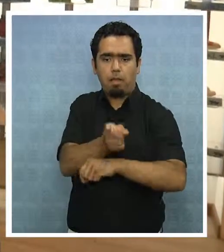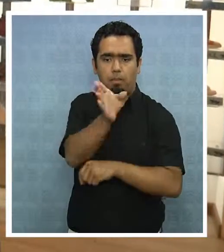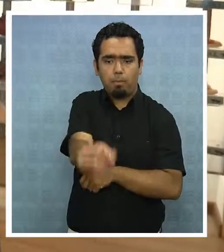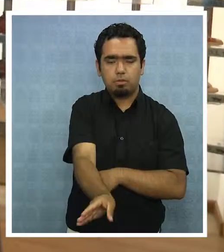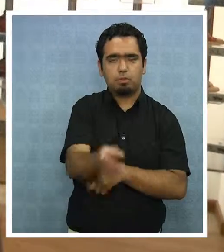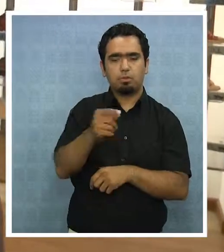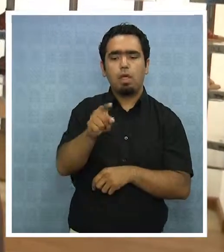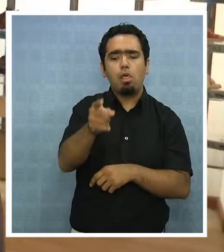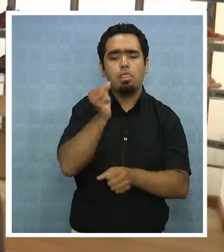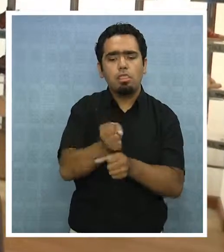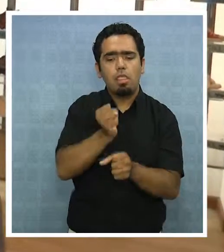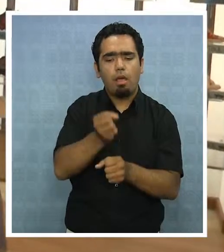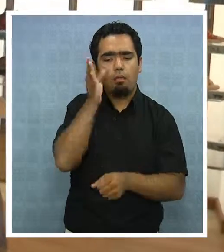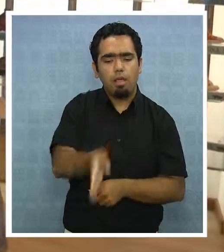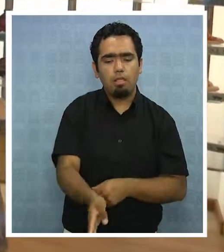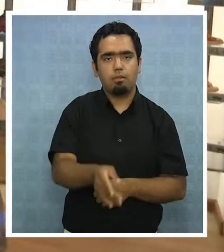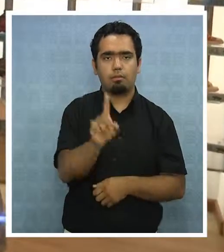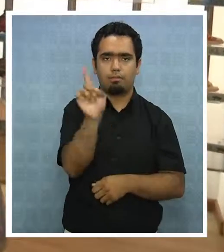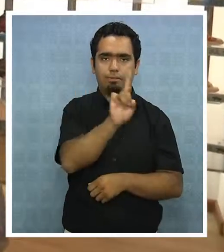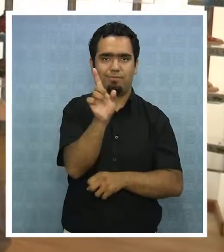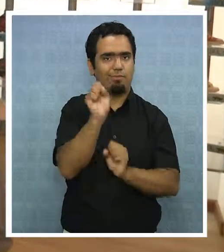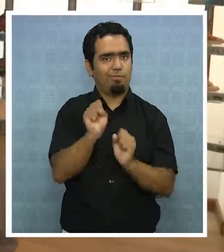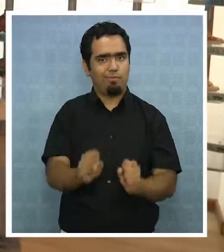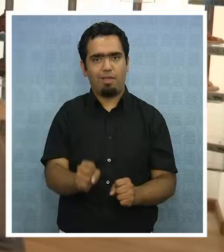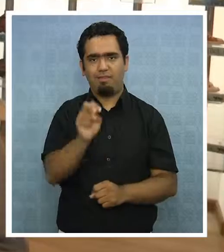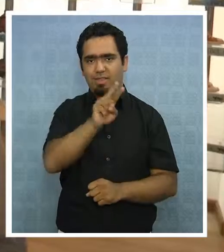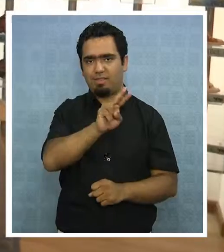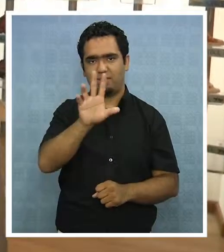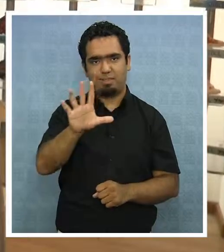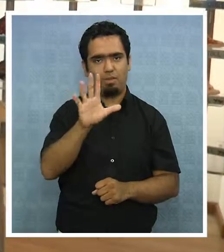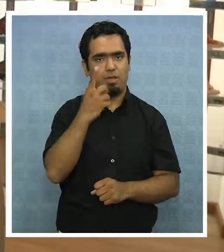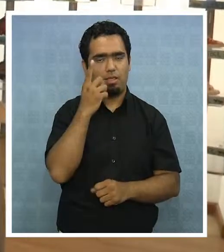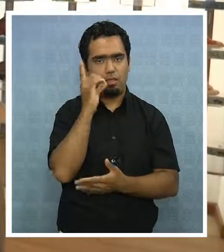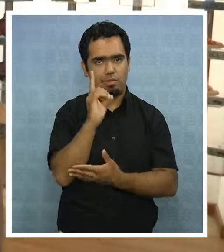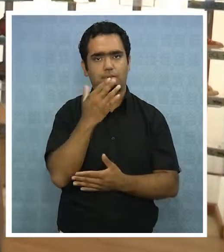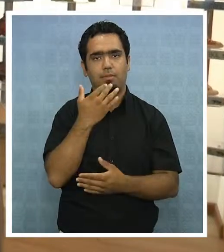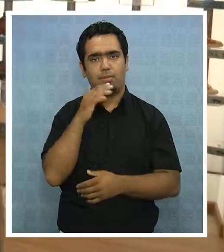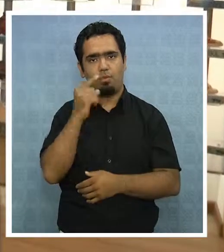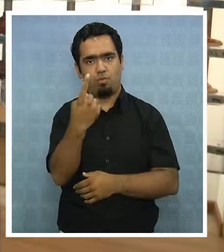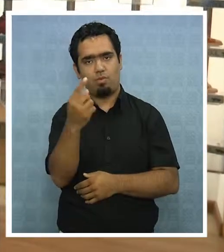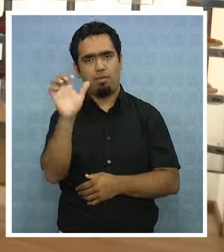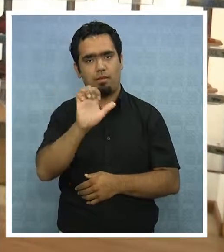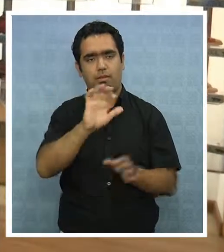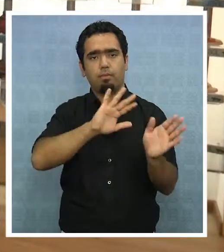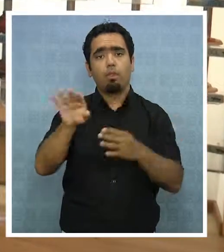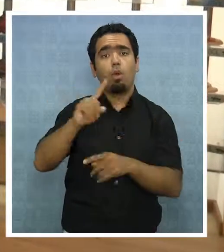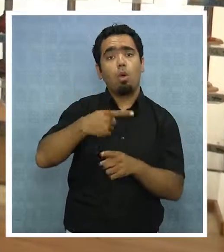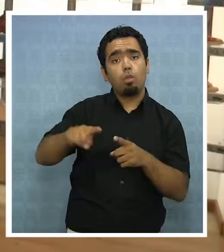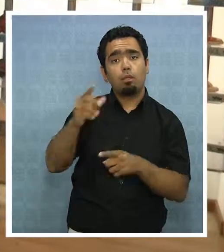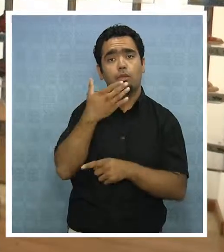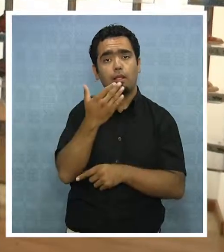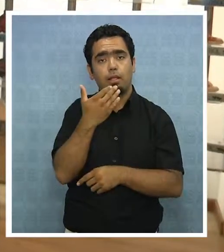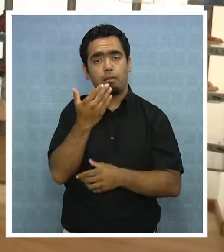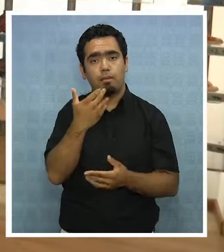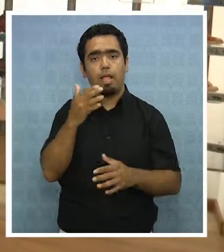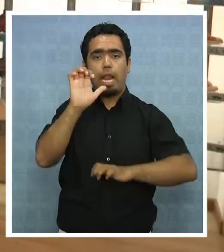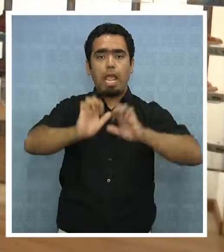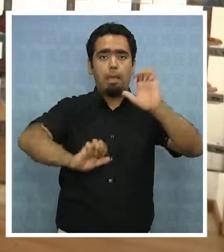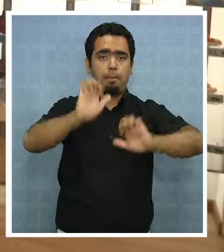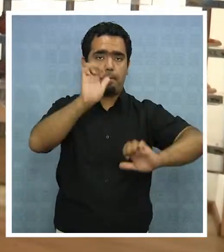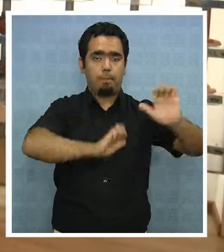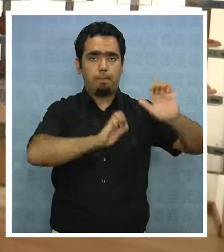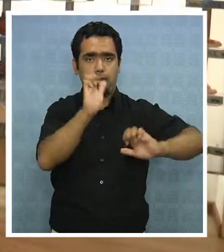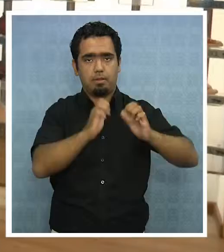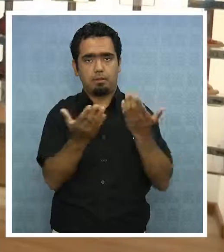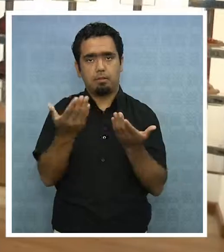trabajadores y ellos podrían funcionar. Ahora, la otra excepción existe en términos generales, existe para aquellas